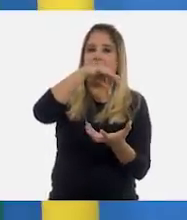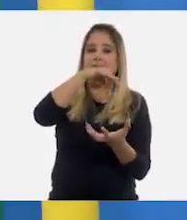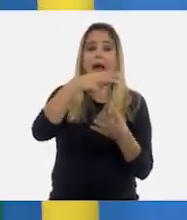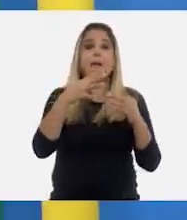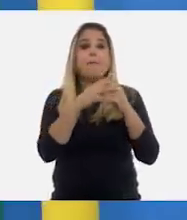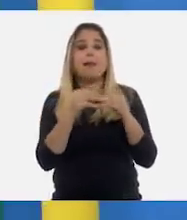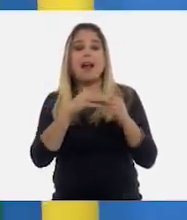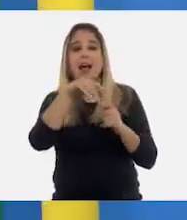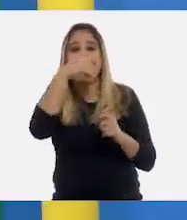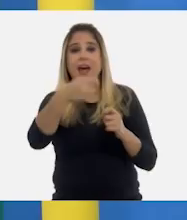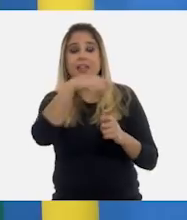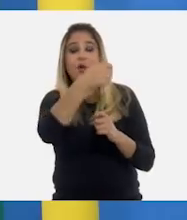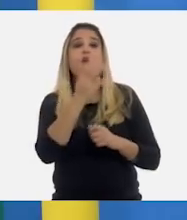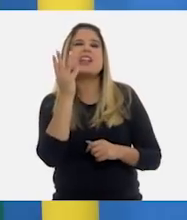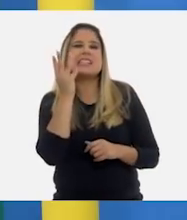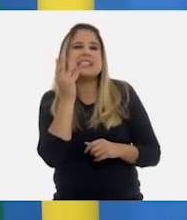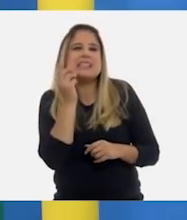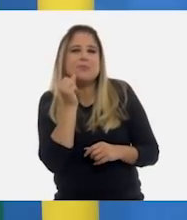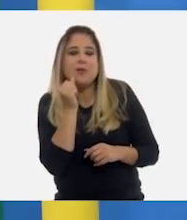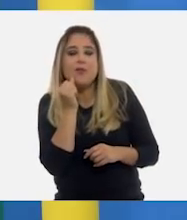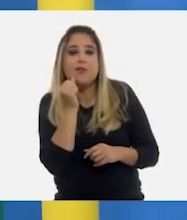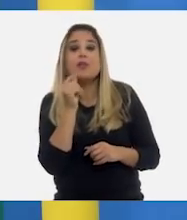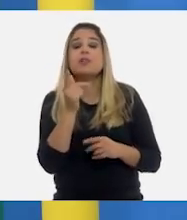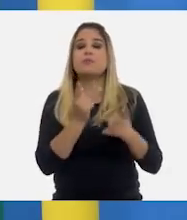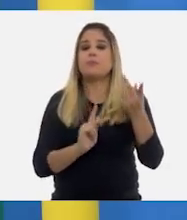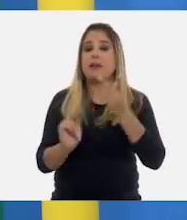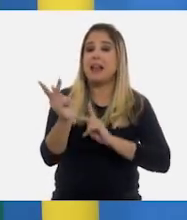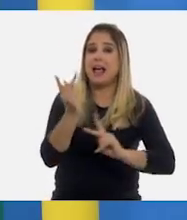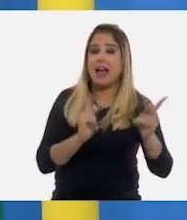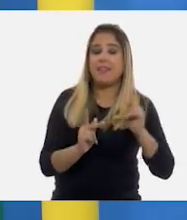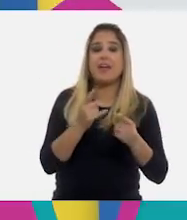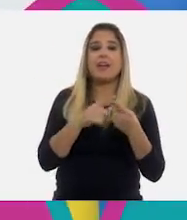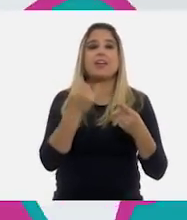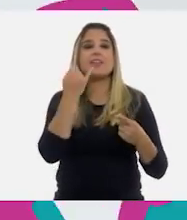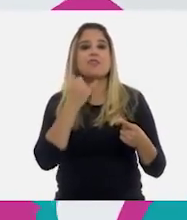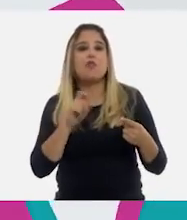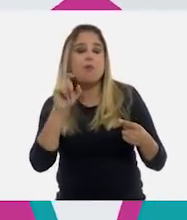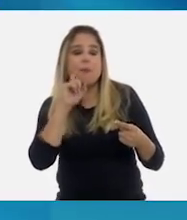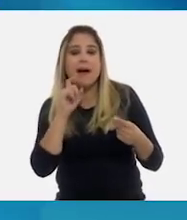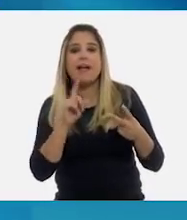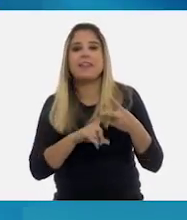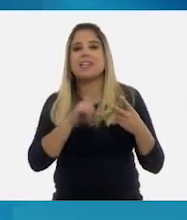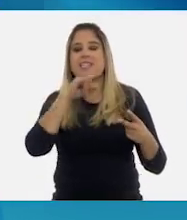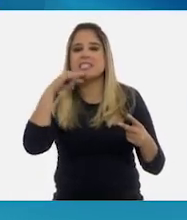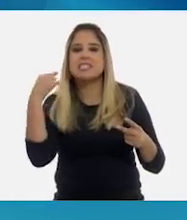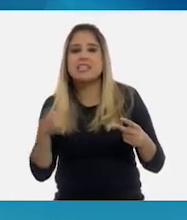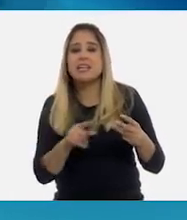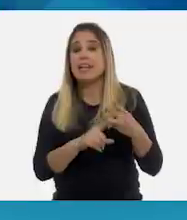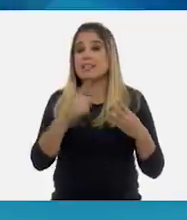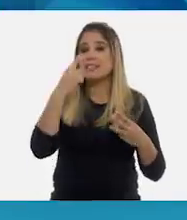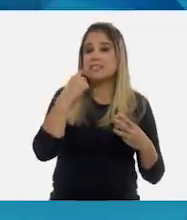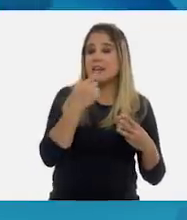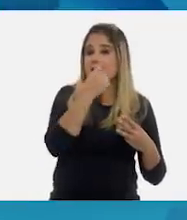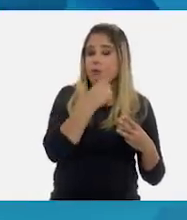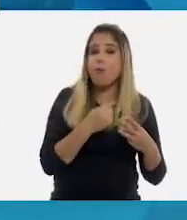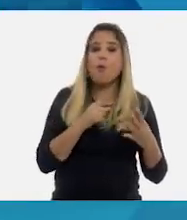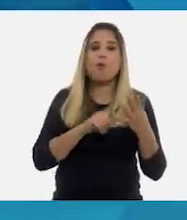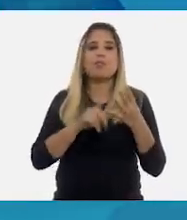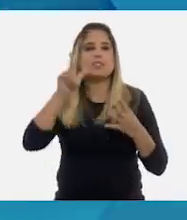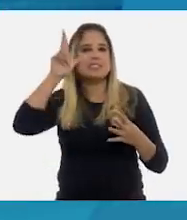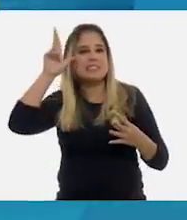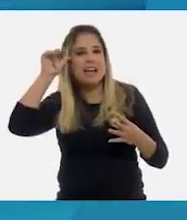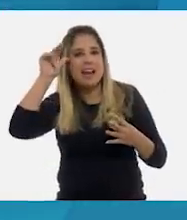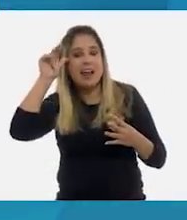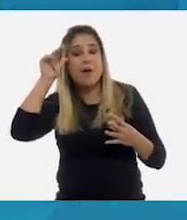plátano y el limón y hortalizas como jitomate, el chile, la cebolla, zanahoria,